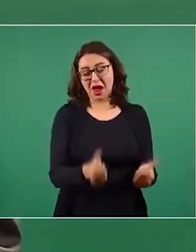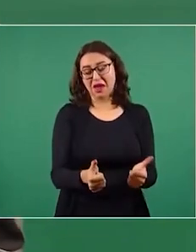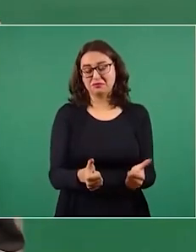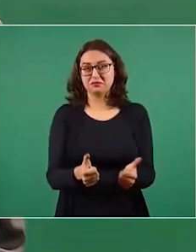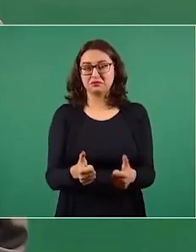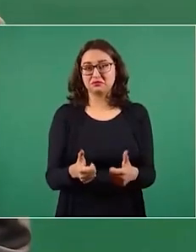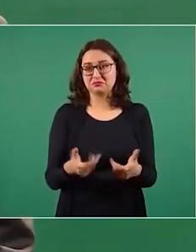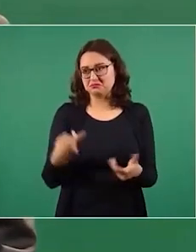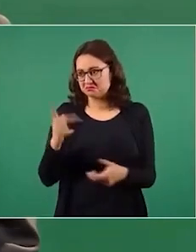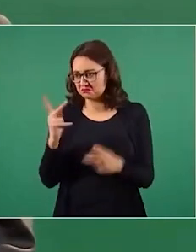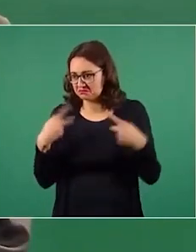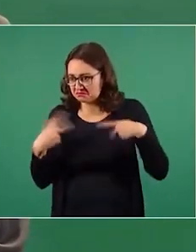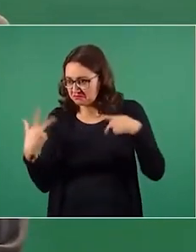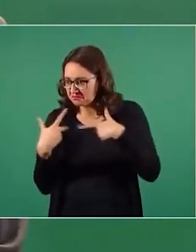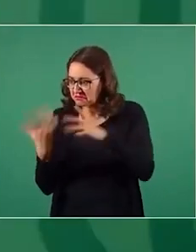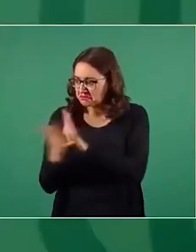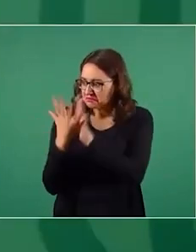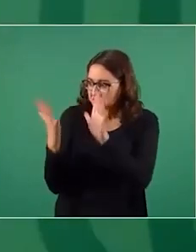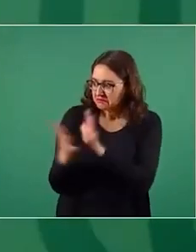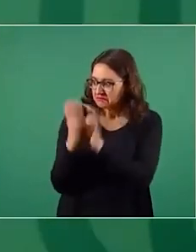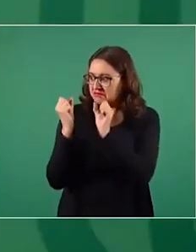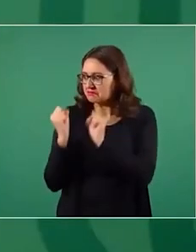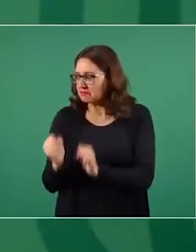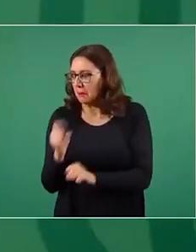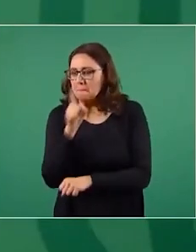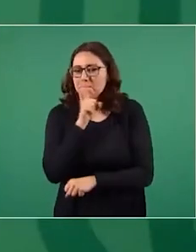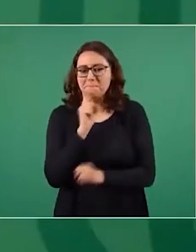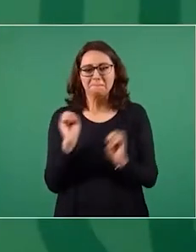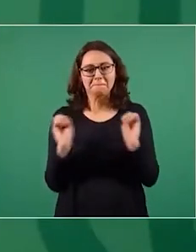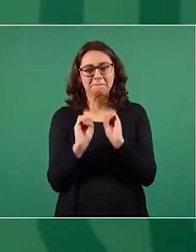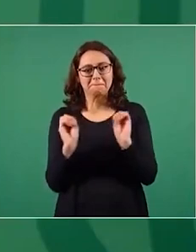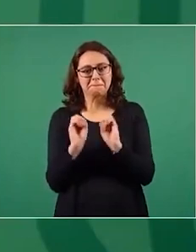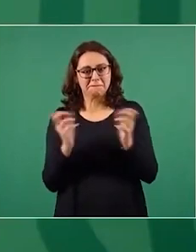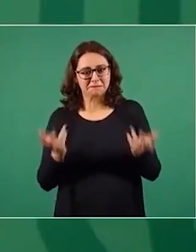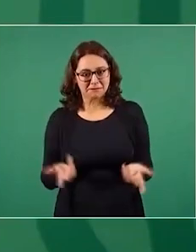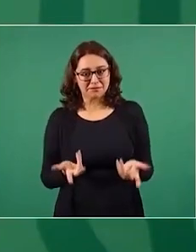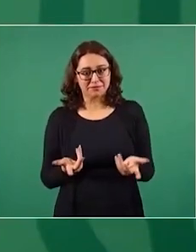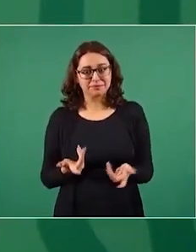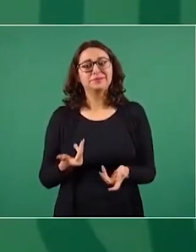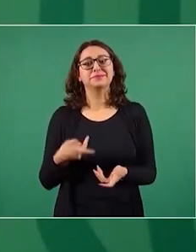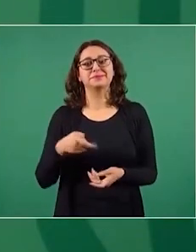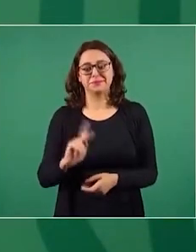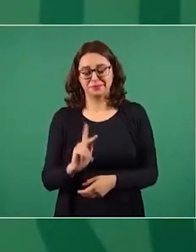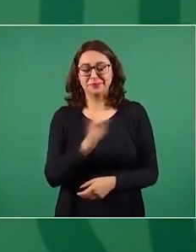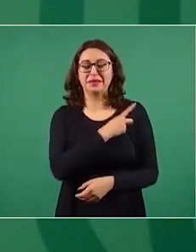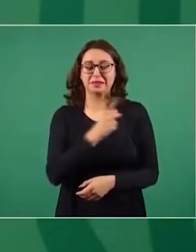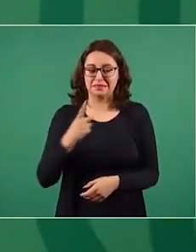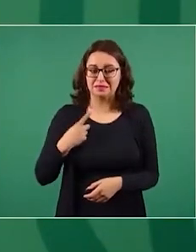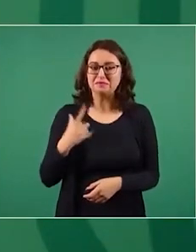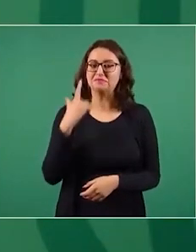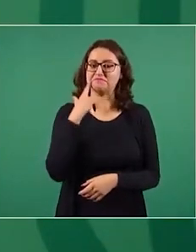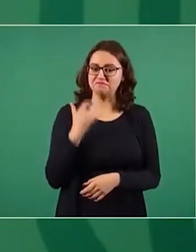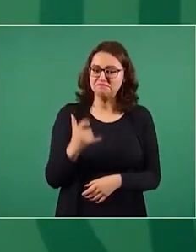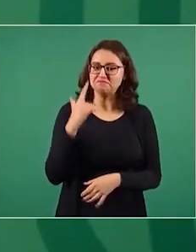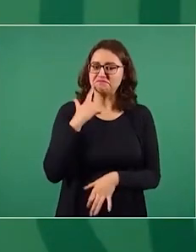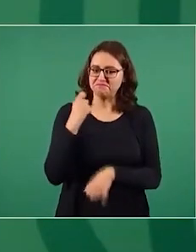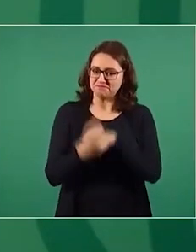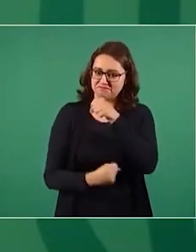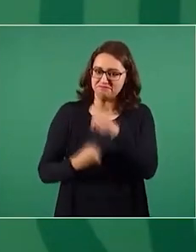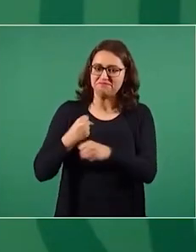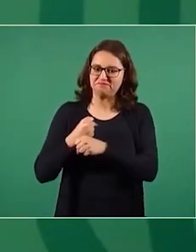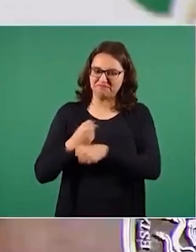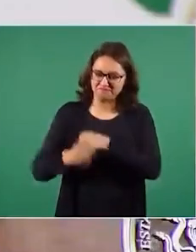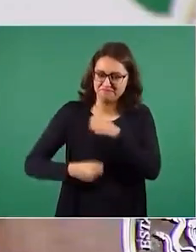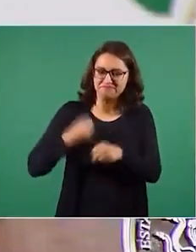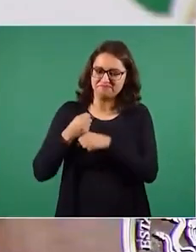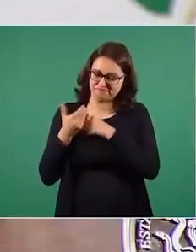Entonces, hay que seguir adelante y yo espero que heredemos a las nuevas generaciones